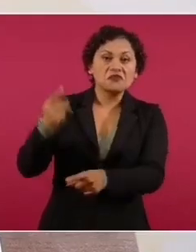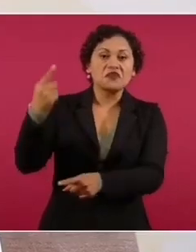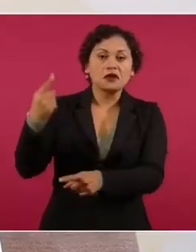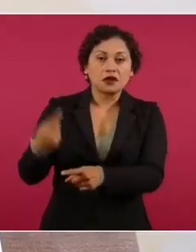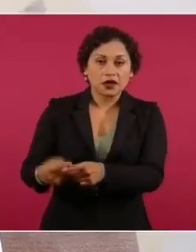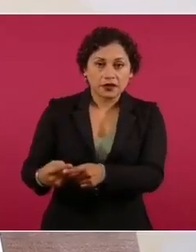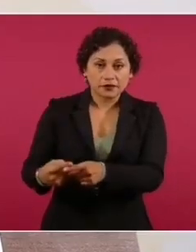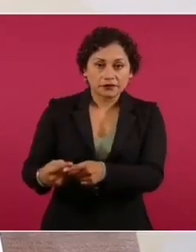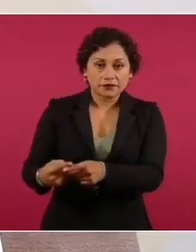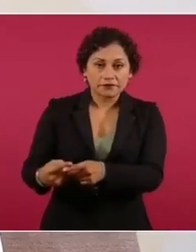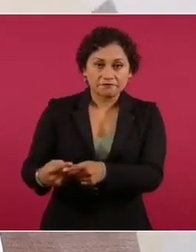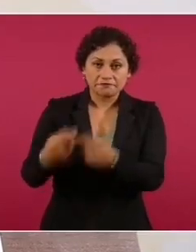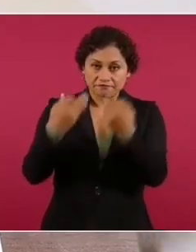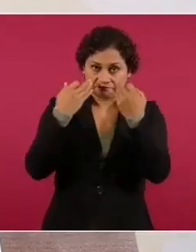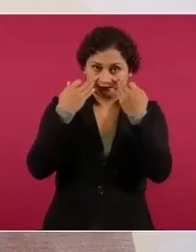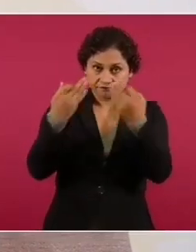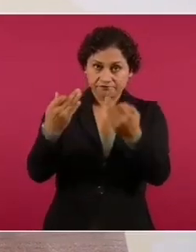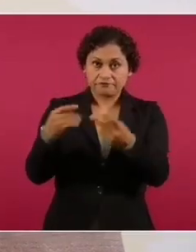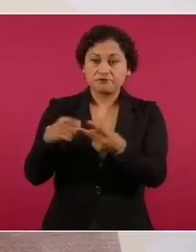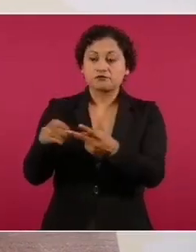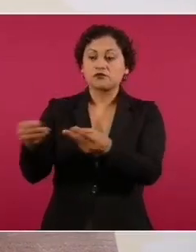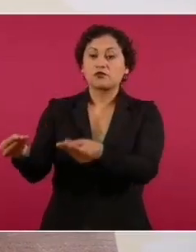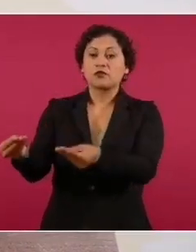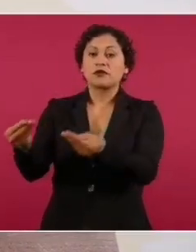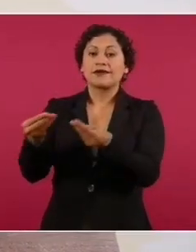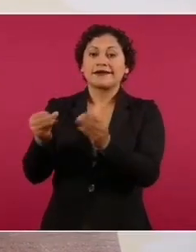me vas a traer un certificado,